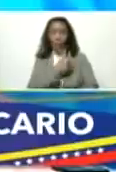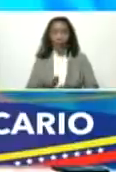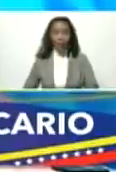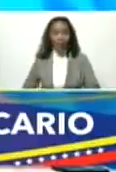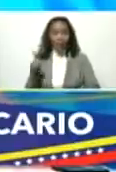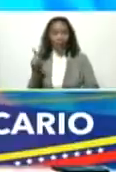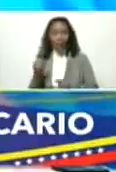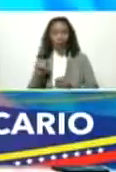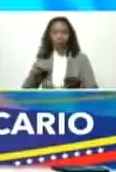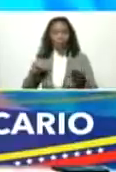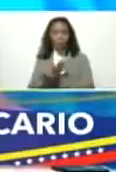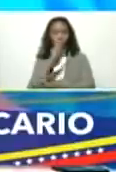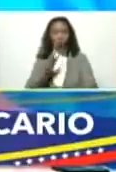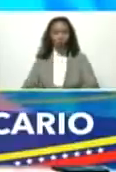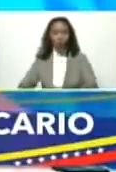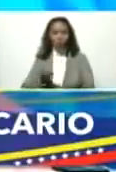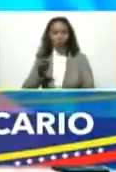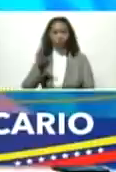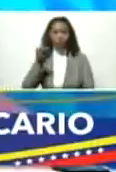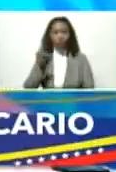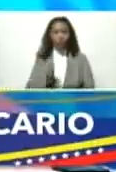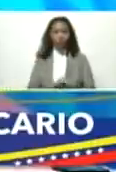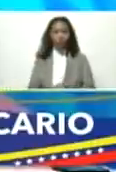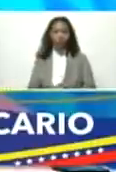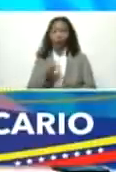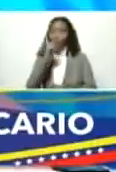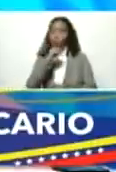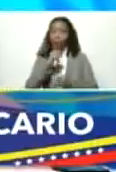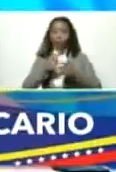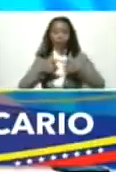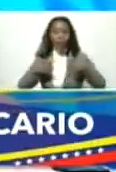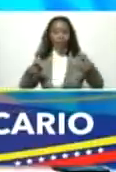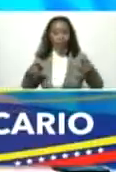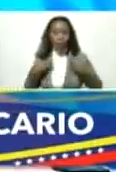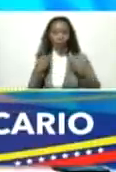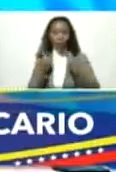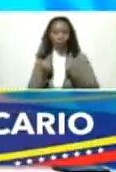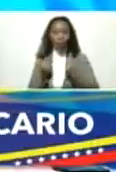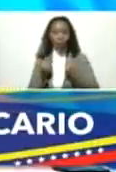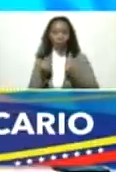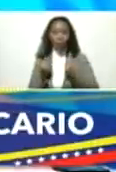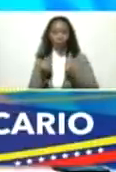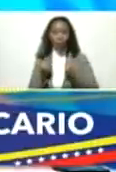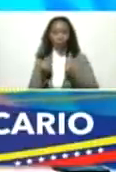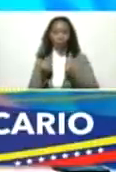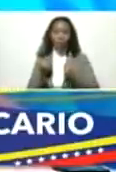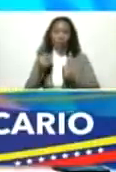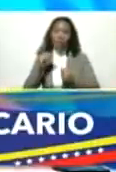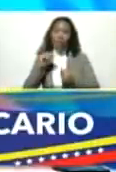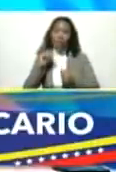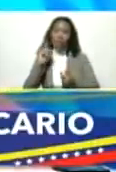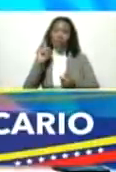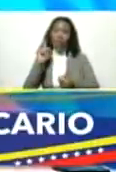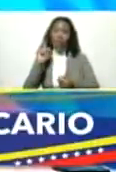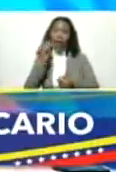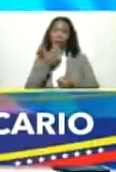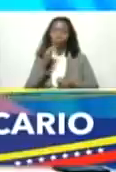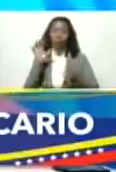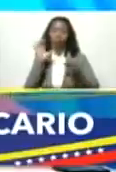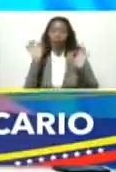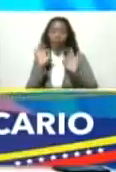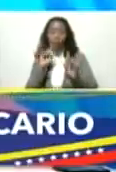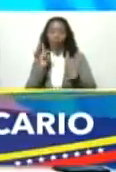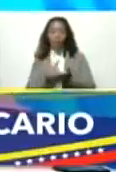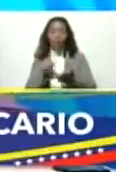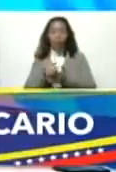impulso fundamental no hay crecimiento económico sin el concurso de todos los